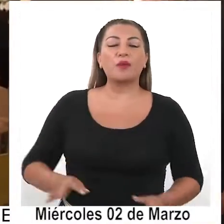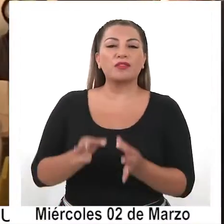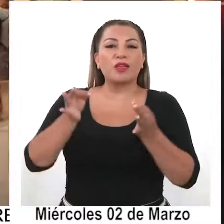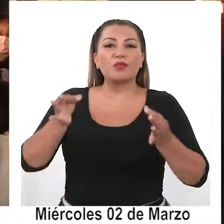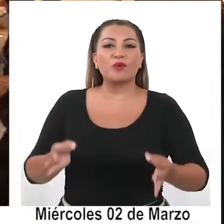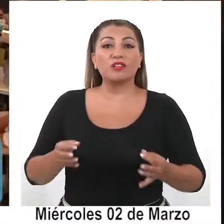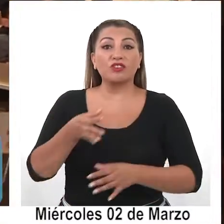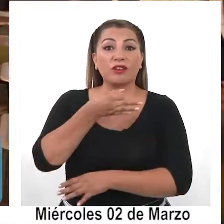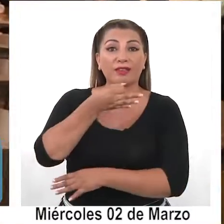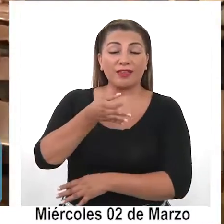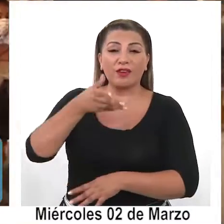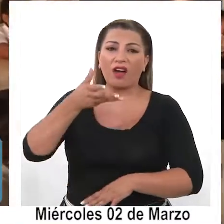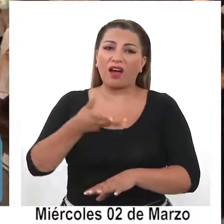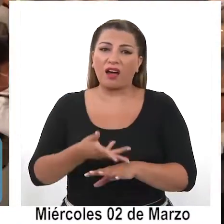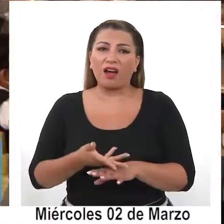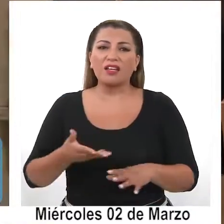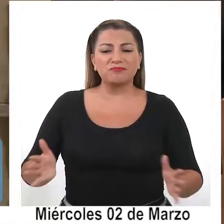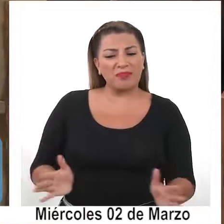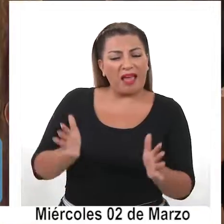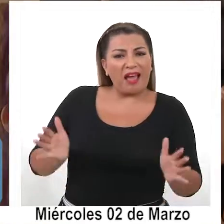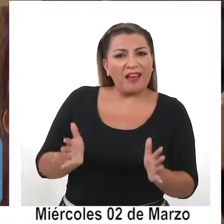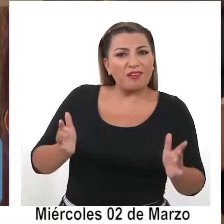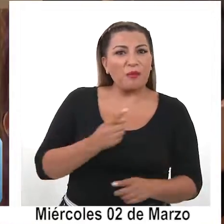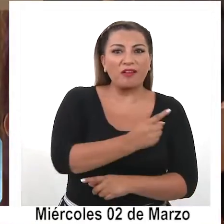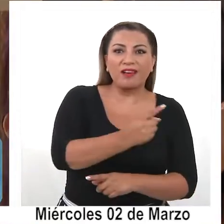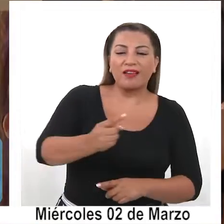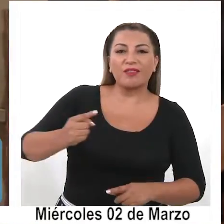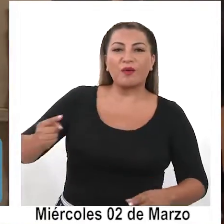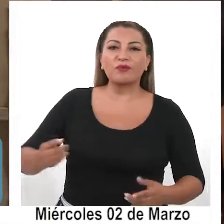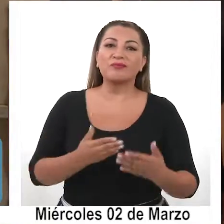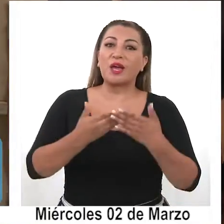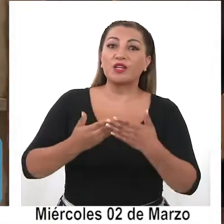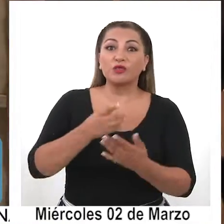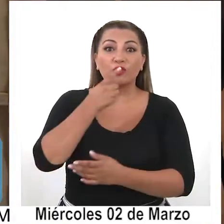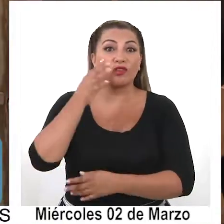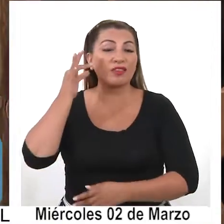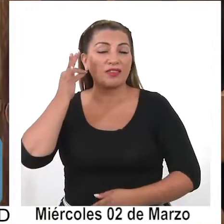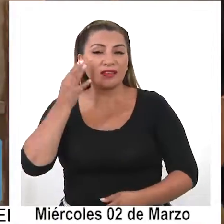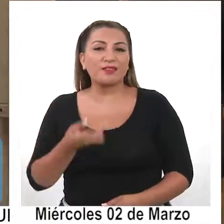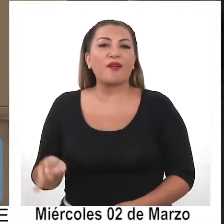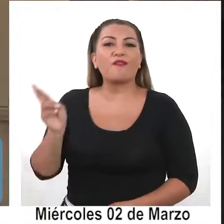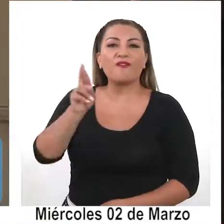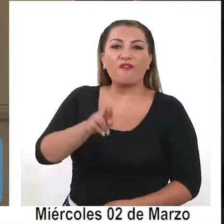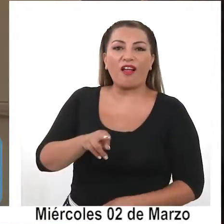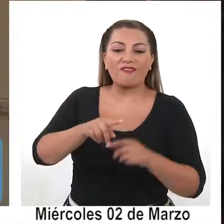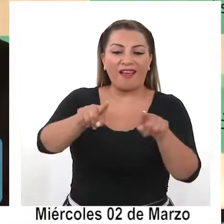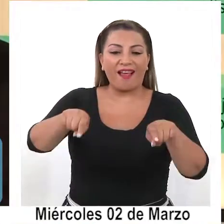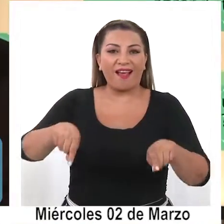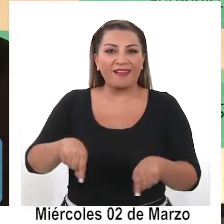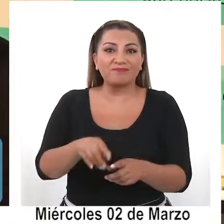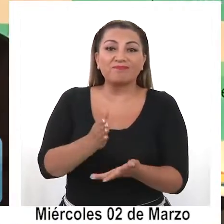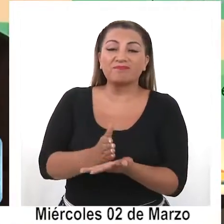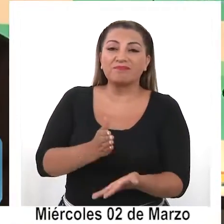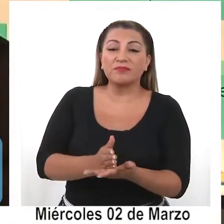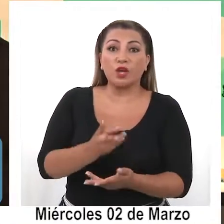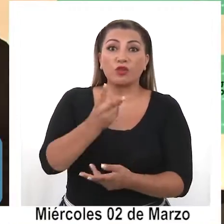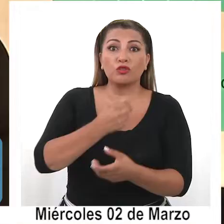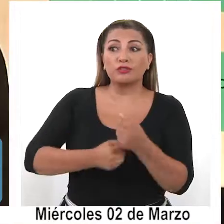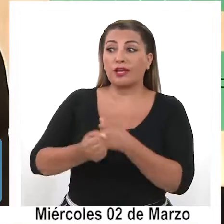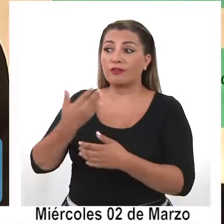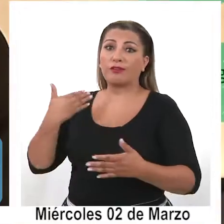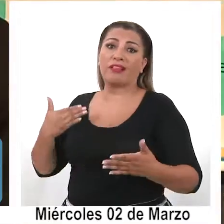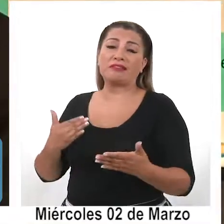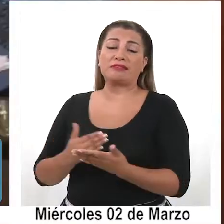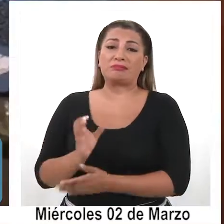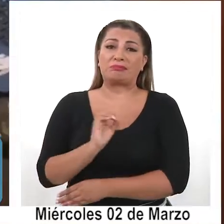Educación afirmó que hay entusiasmo por parte de los estudiantes de volver al aula tras dos años